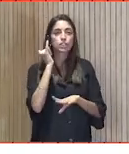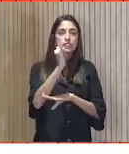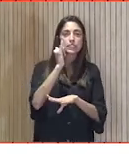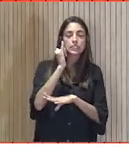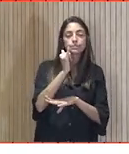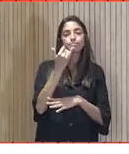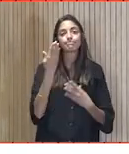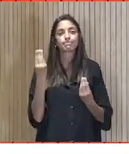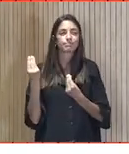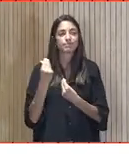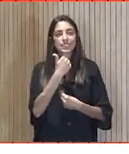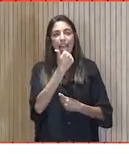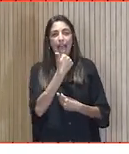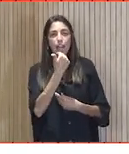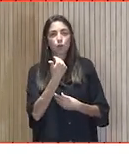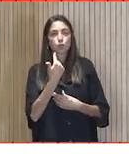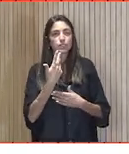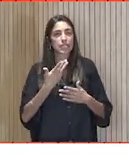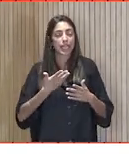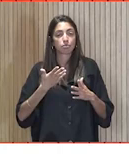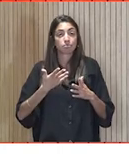como algo sin fin.